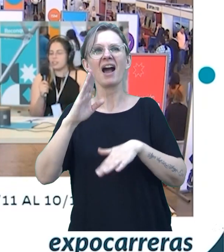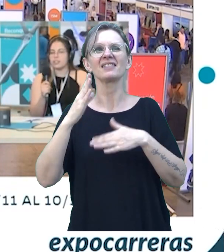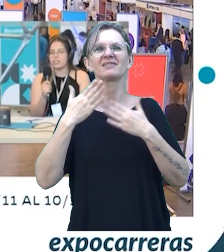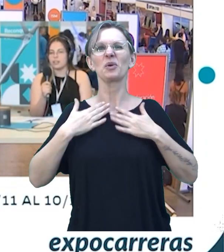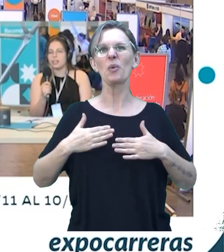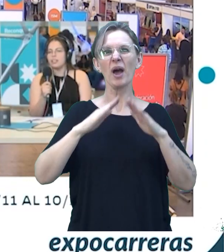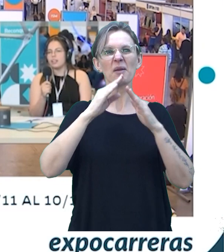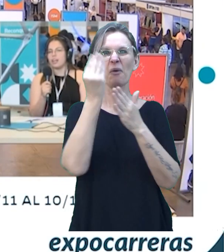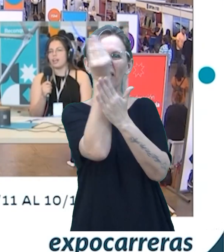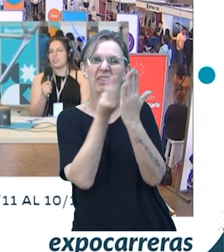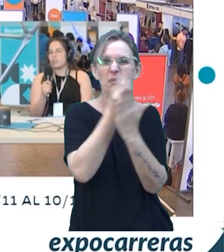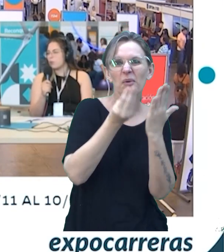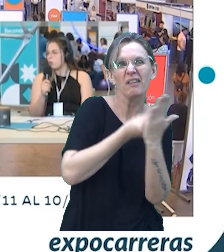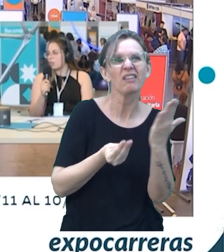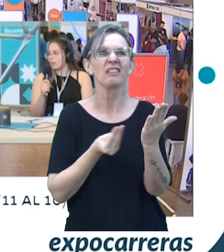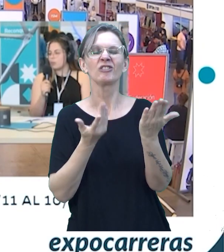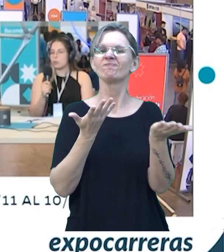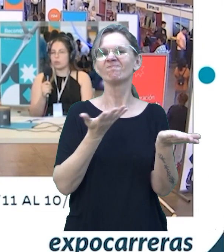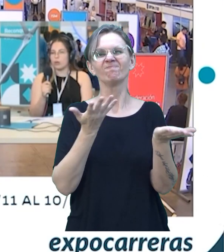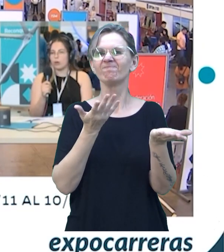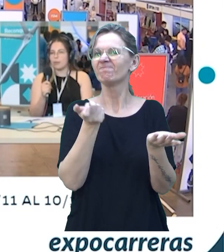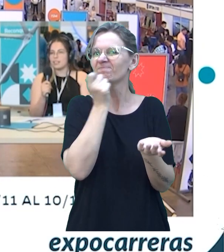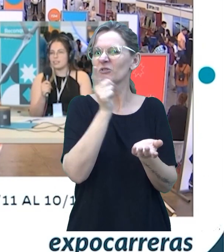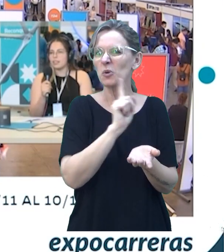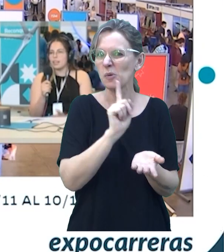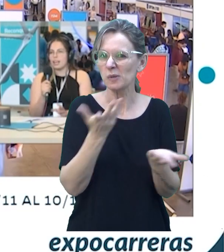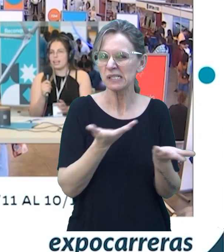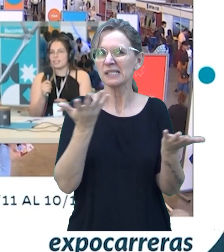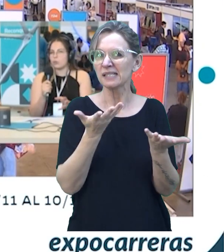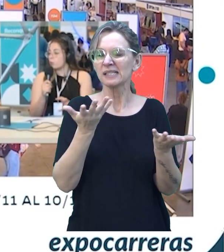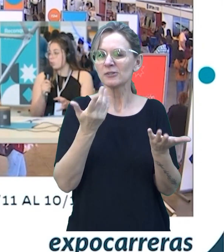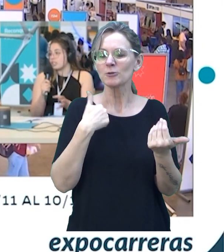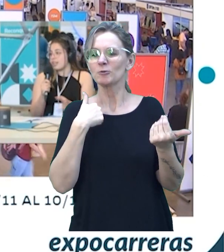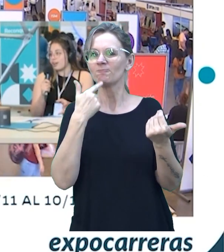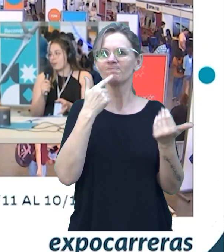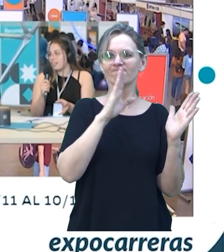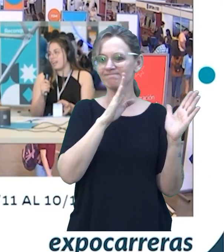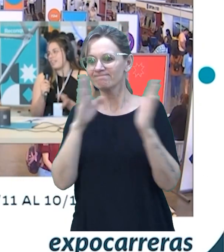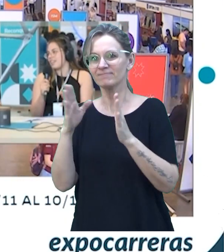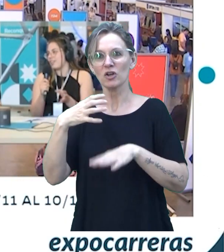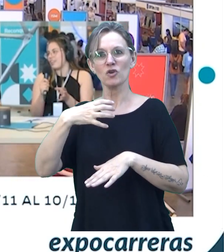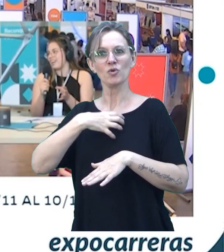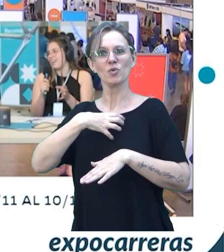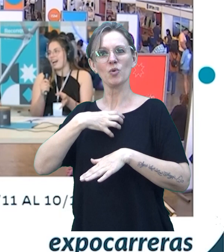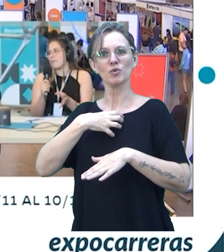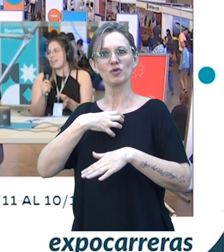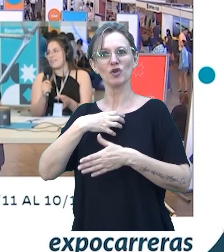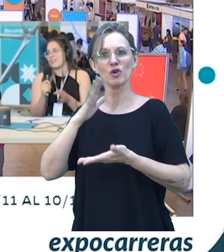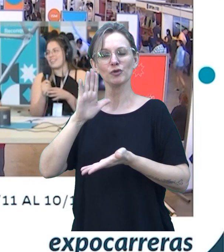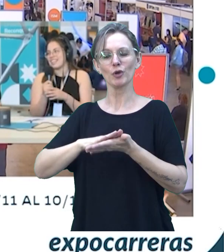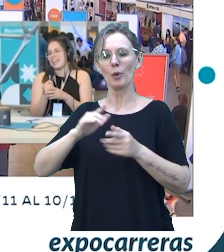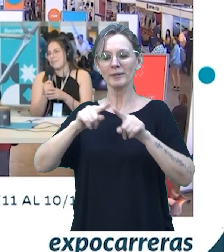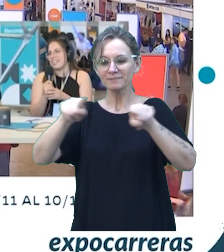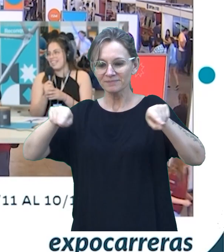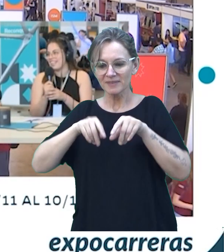dibujitos y todas esas cosas. Entonces no me gustó tanto. Me gustó más hacer un curso que hice de croquis, que ahí ya es donde amé, me